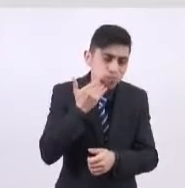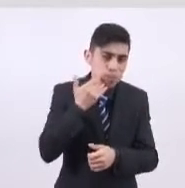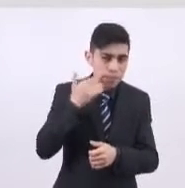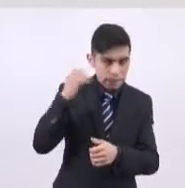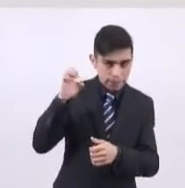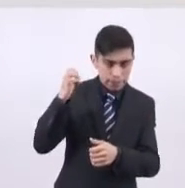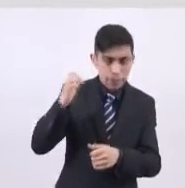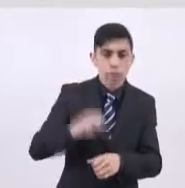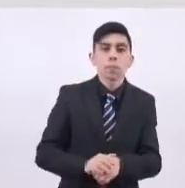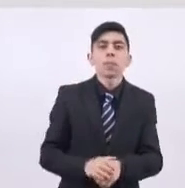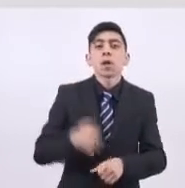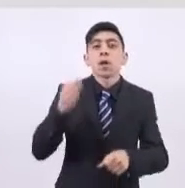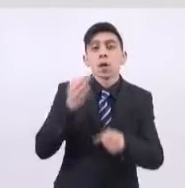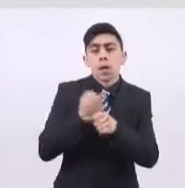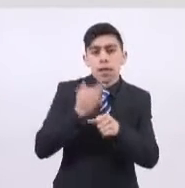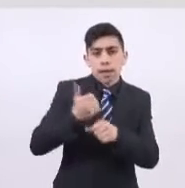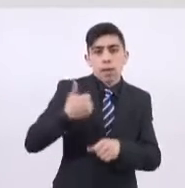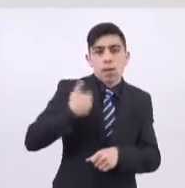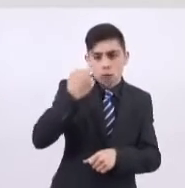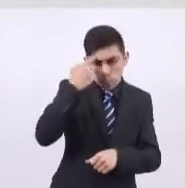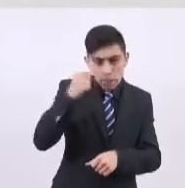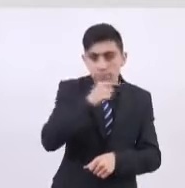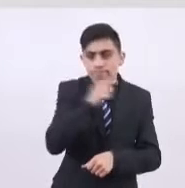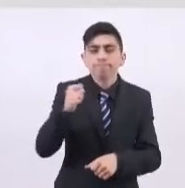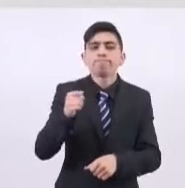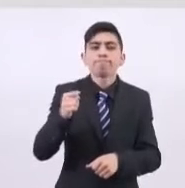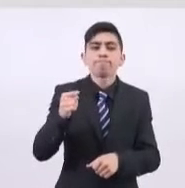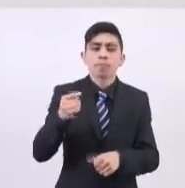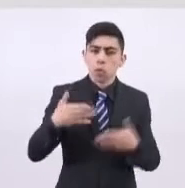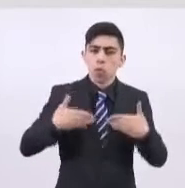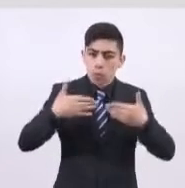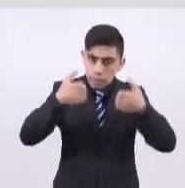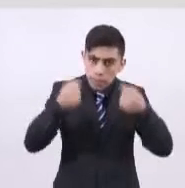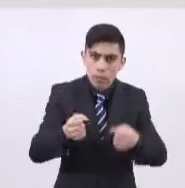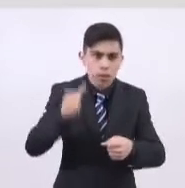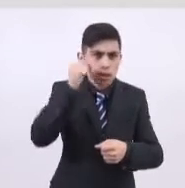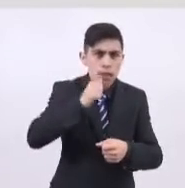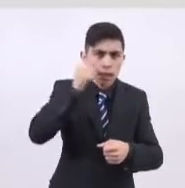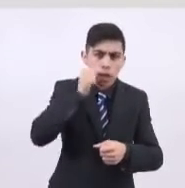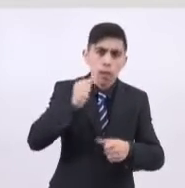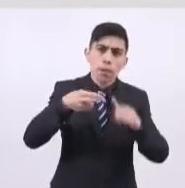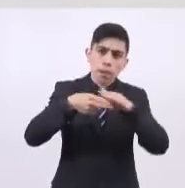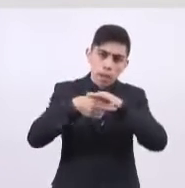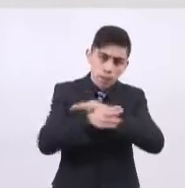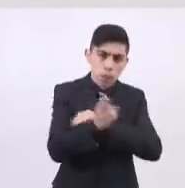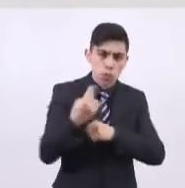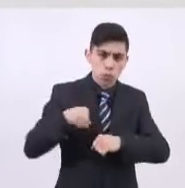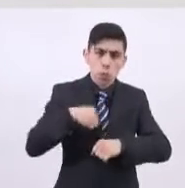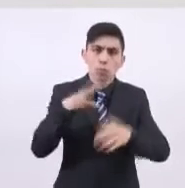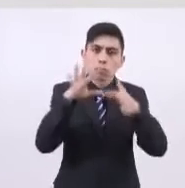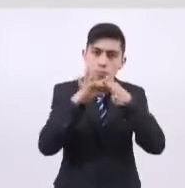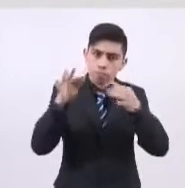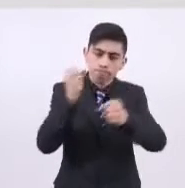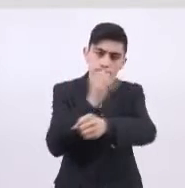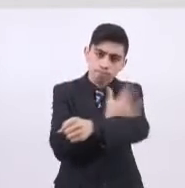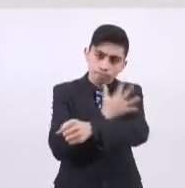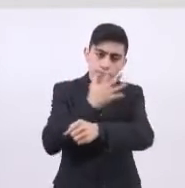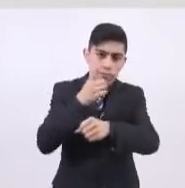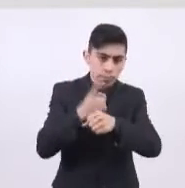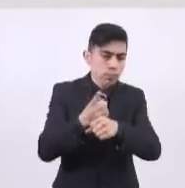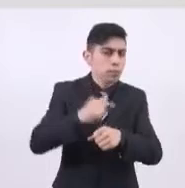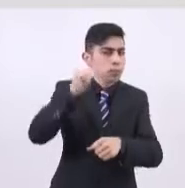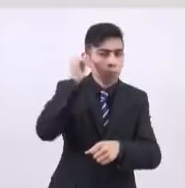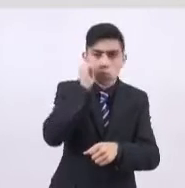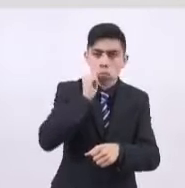Aprovecho para asegurarles que desde el metro siempre seremos transparentes, transparentes